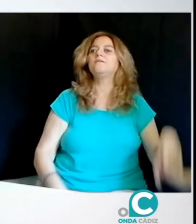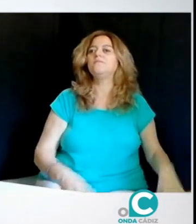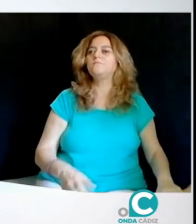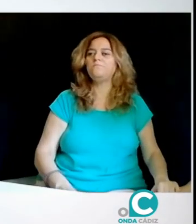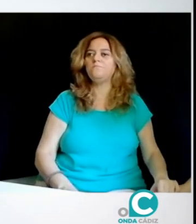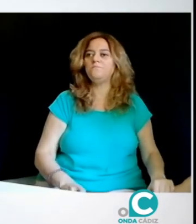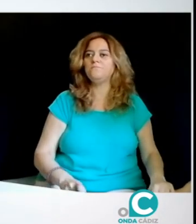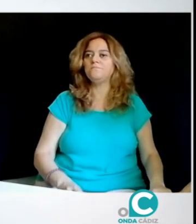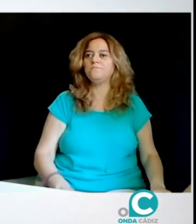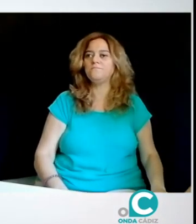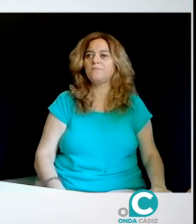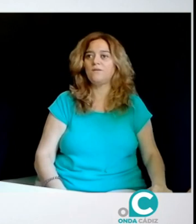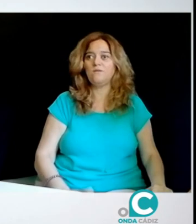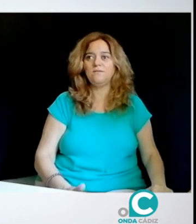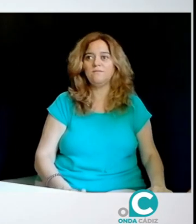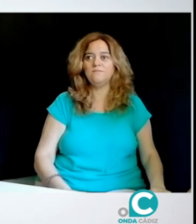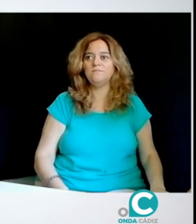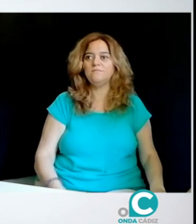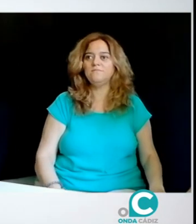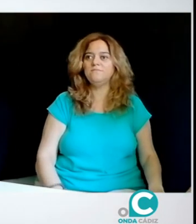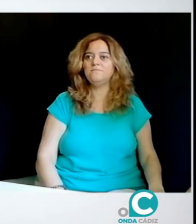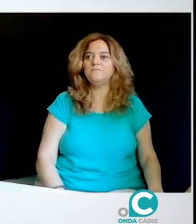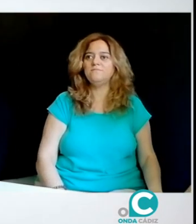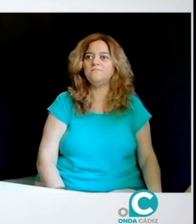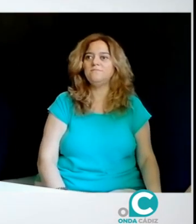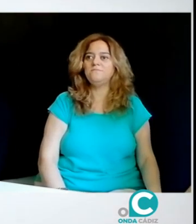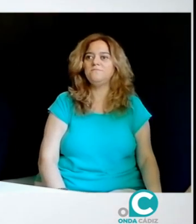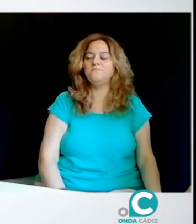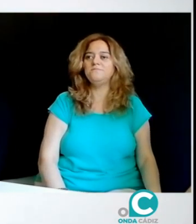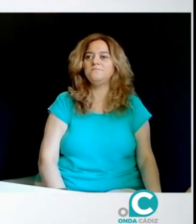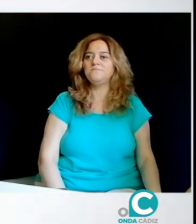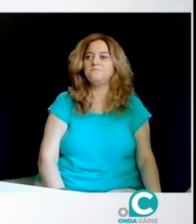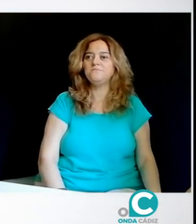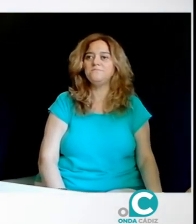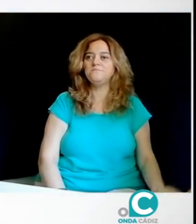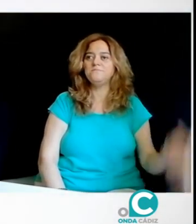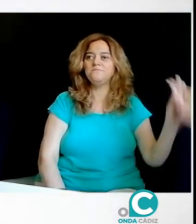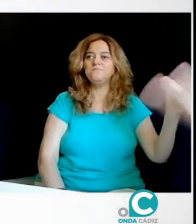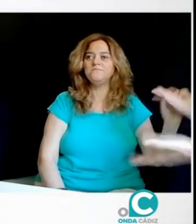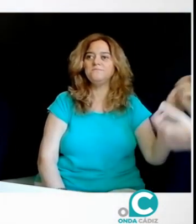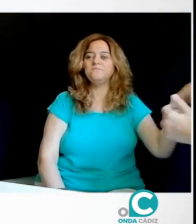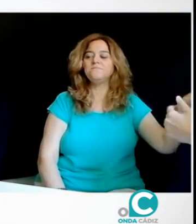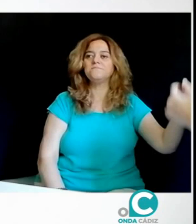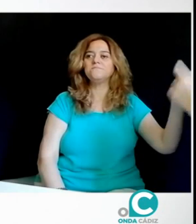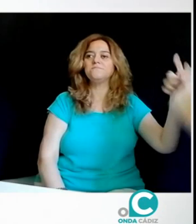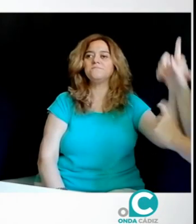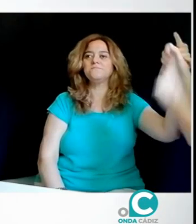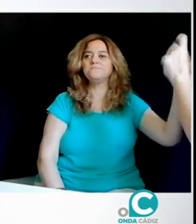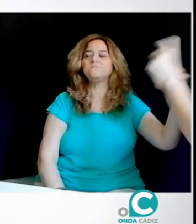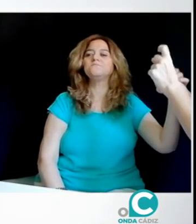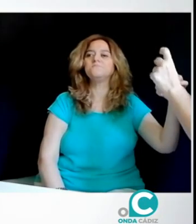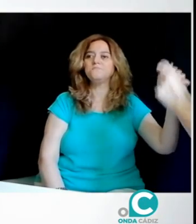De nada, de nada, gracias. Muchísimas gracias. María del Carmen, la sordoceguera está reconocida como discapacidad